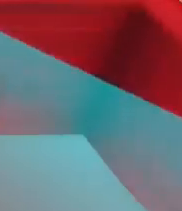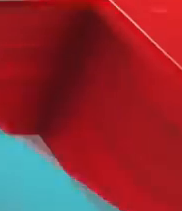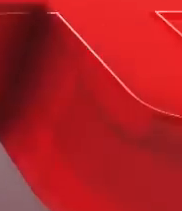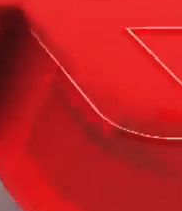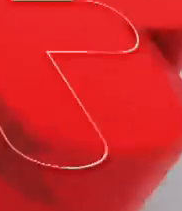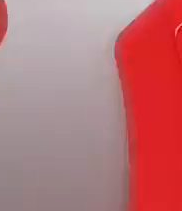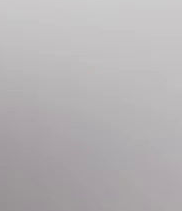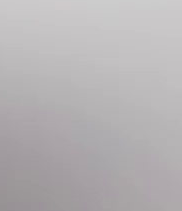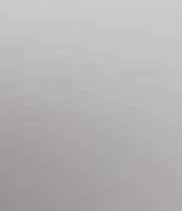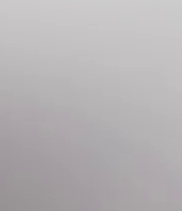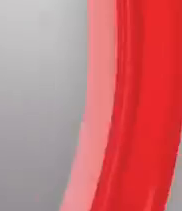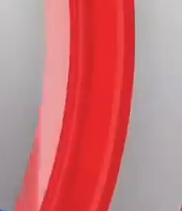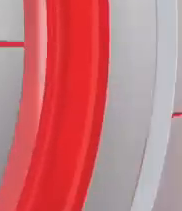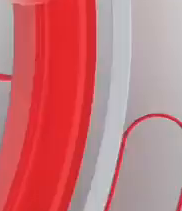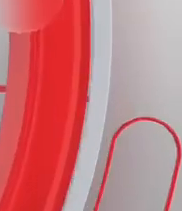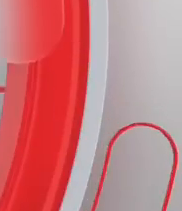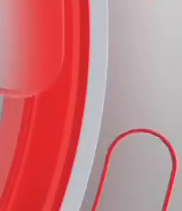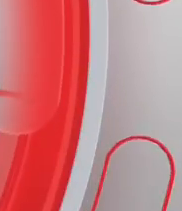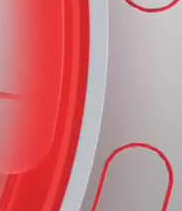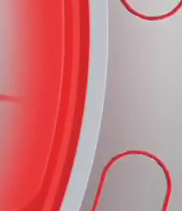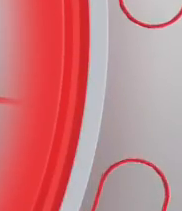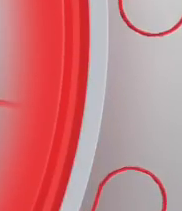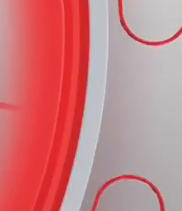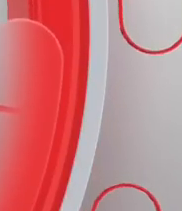24 horas, Central.